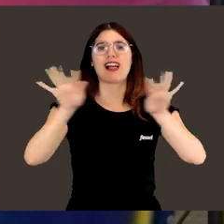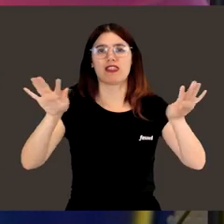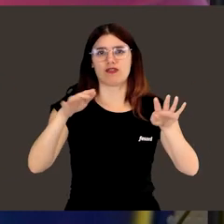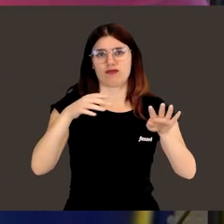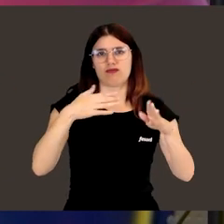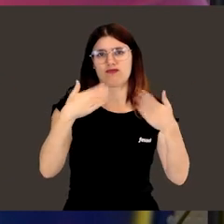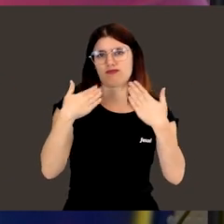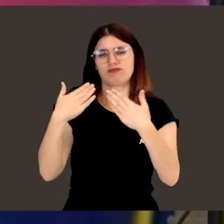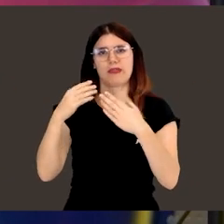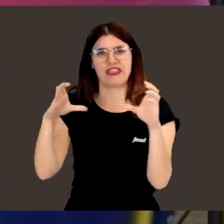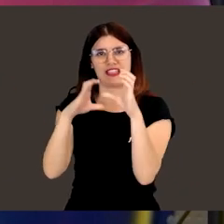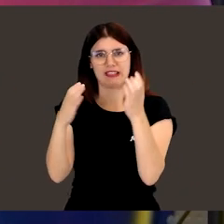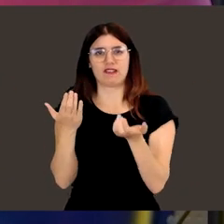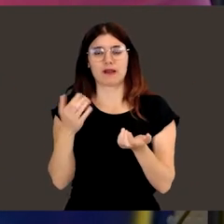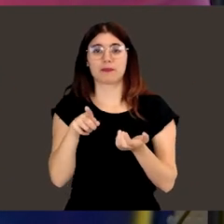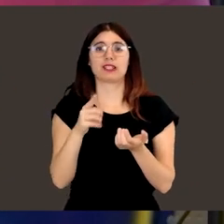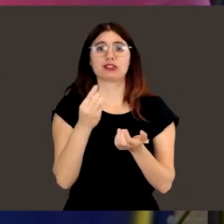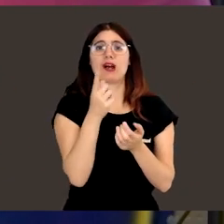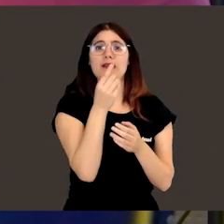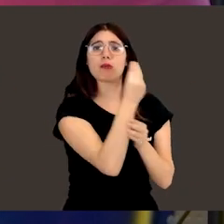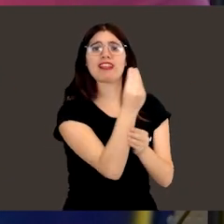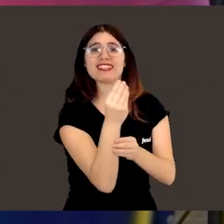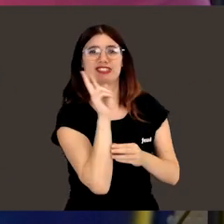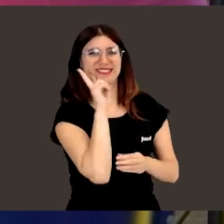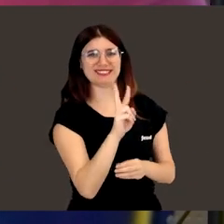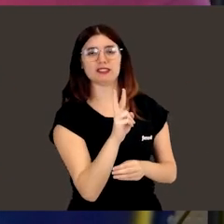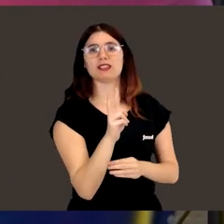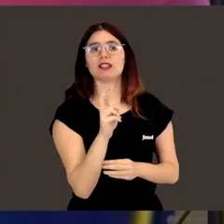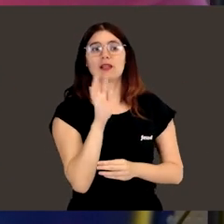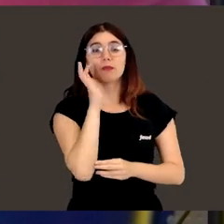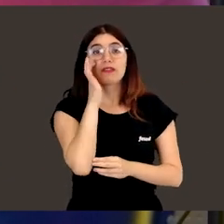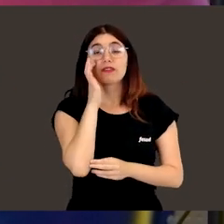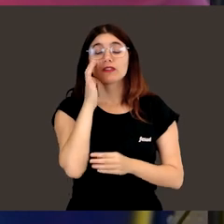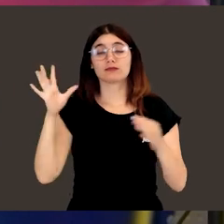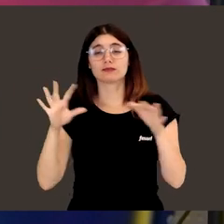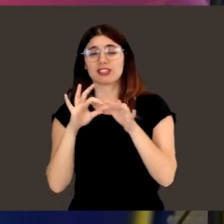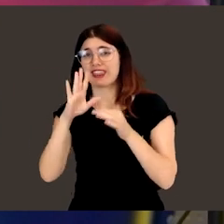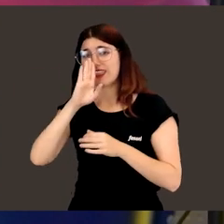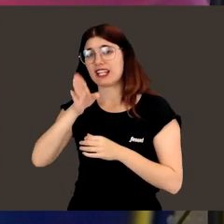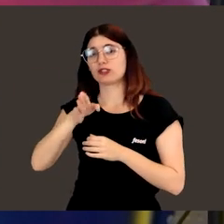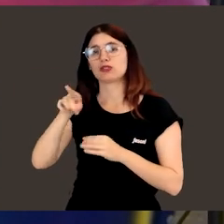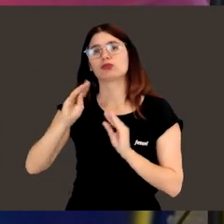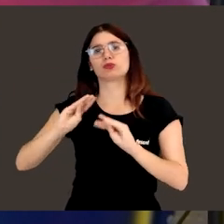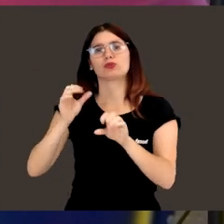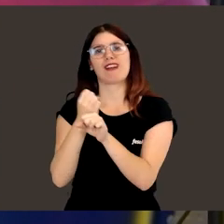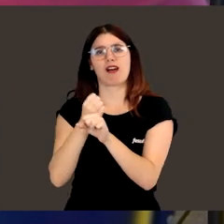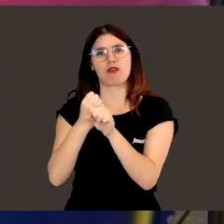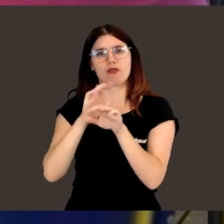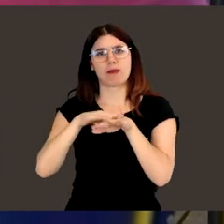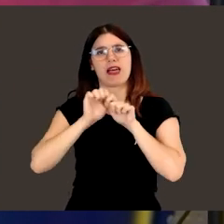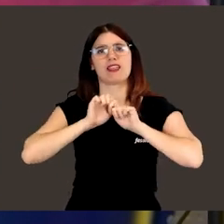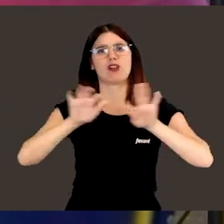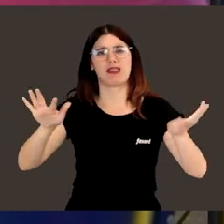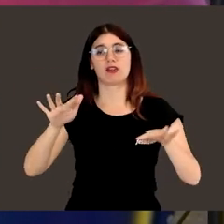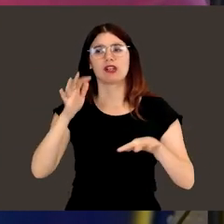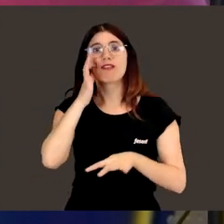divulgación. Y ahí tenemos esos muñequitos que entroncan directamente con esa labor